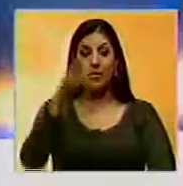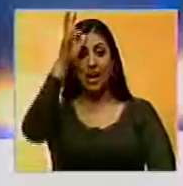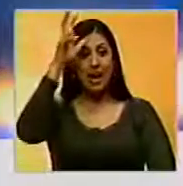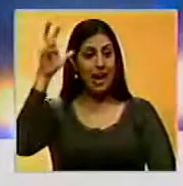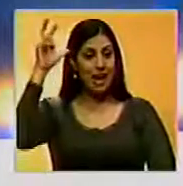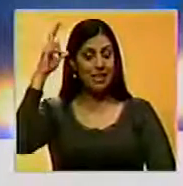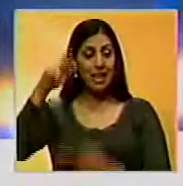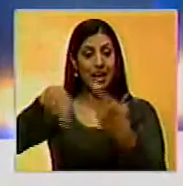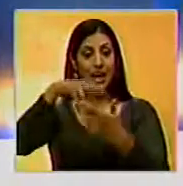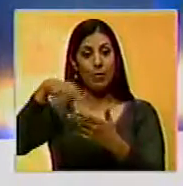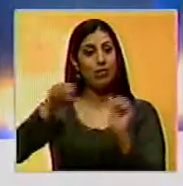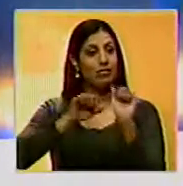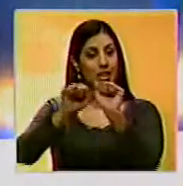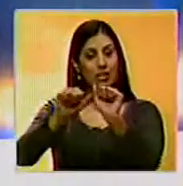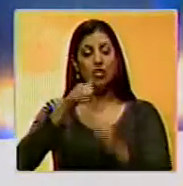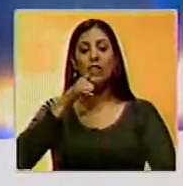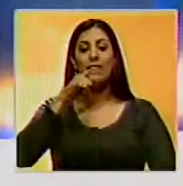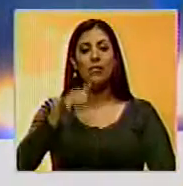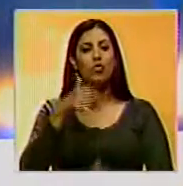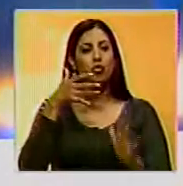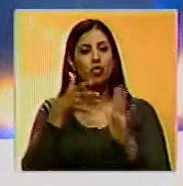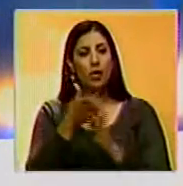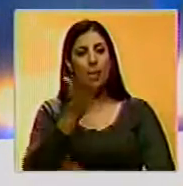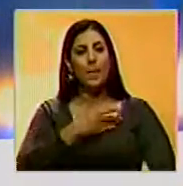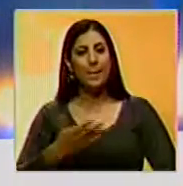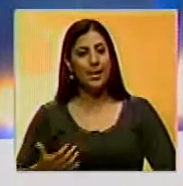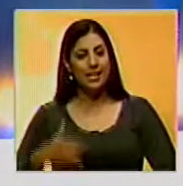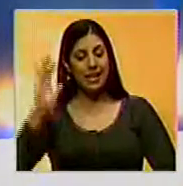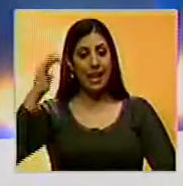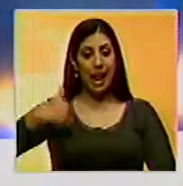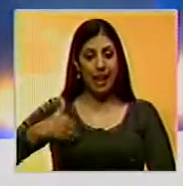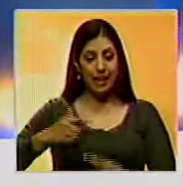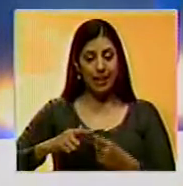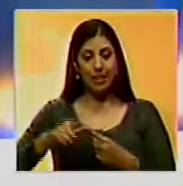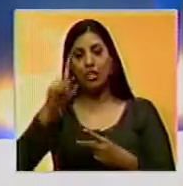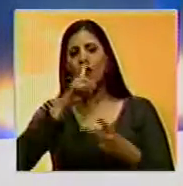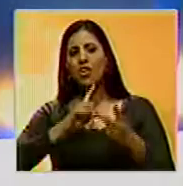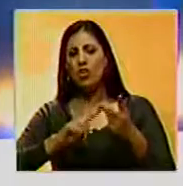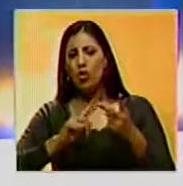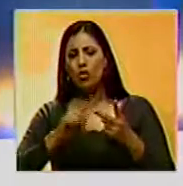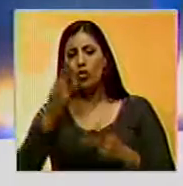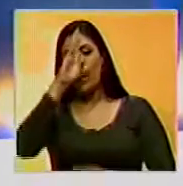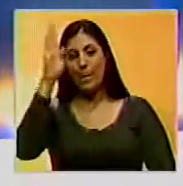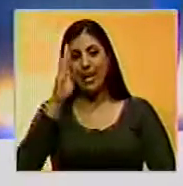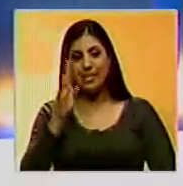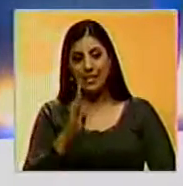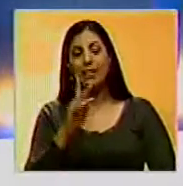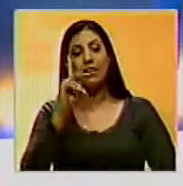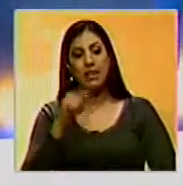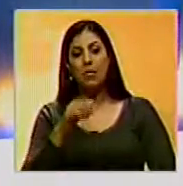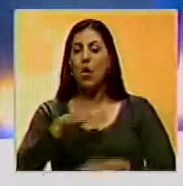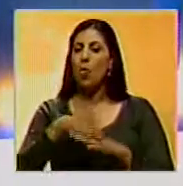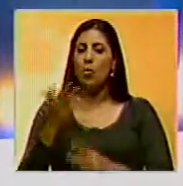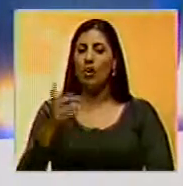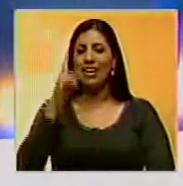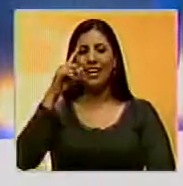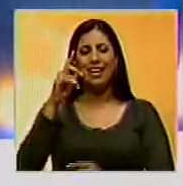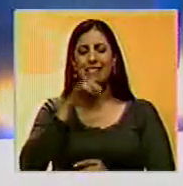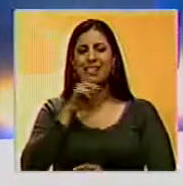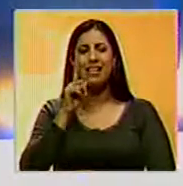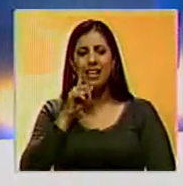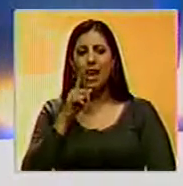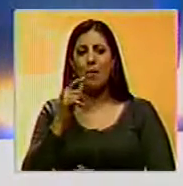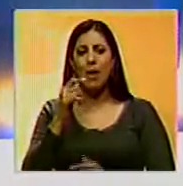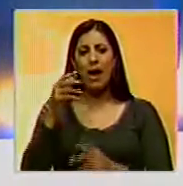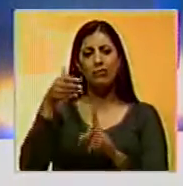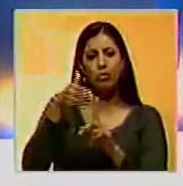La Cancillería de la República rechazó las declaraciones de los presidentes de Argentina, Mauricio Macri, y de Brasil, Michel Temer, pues se las califican